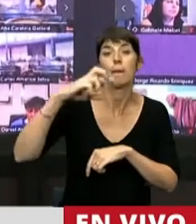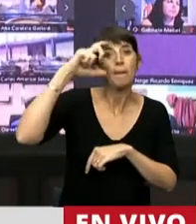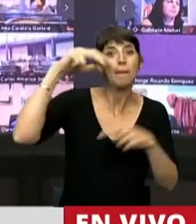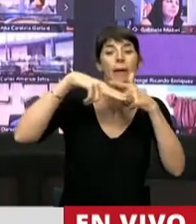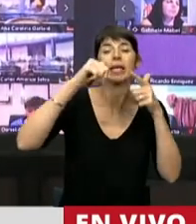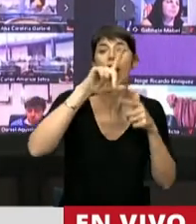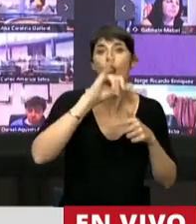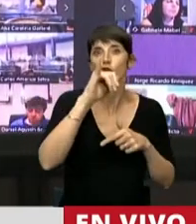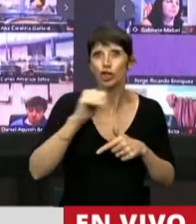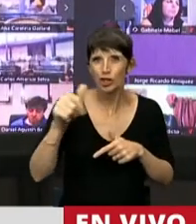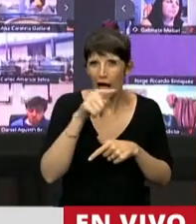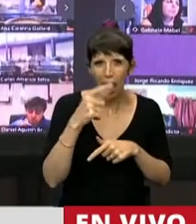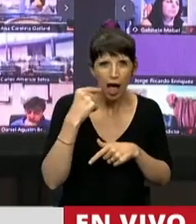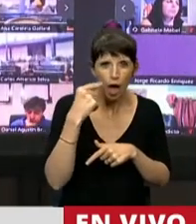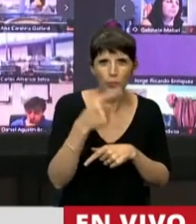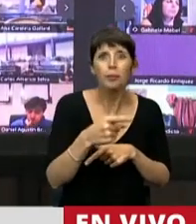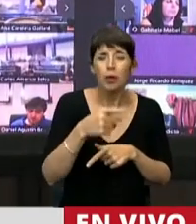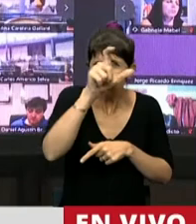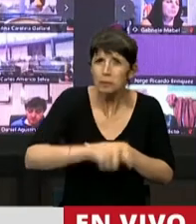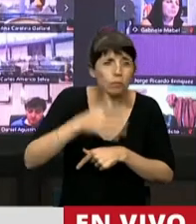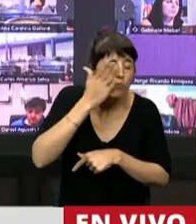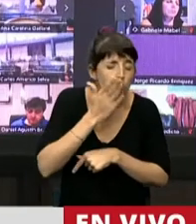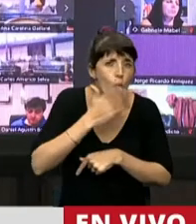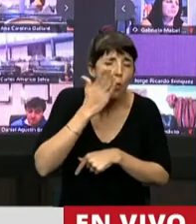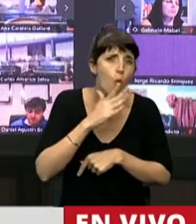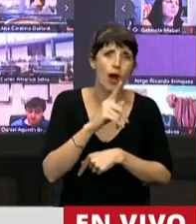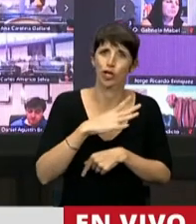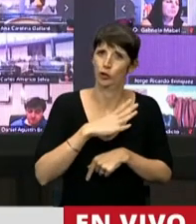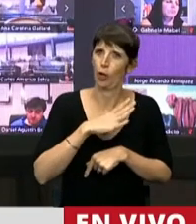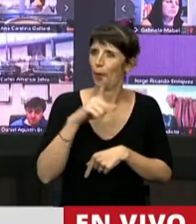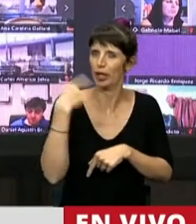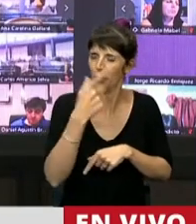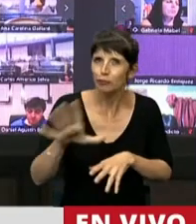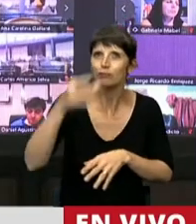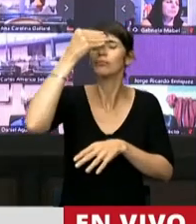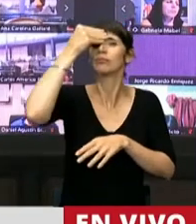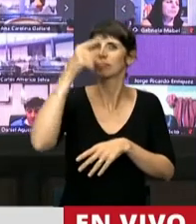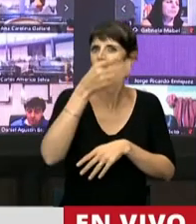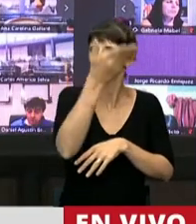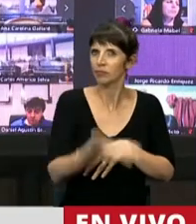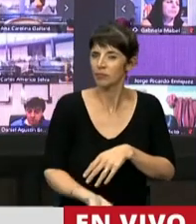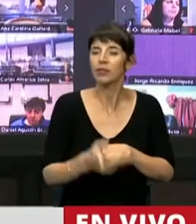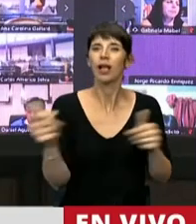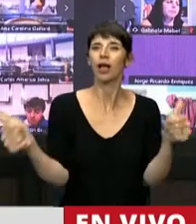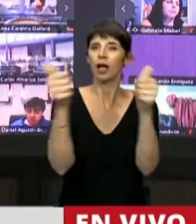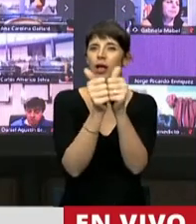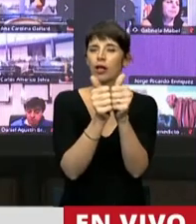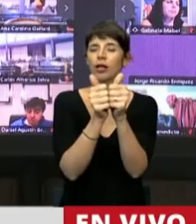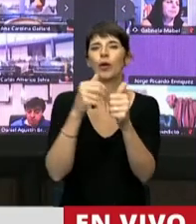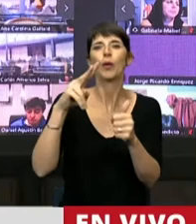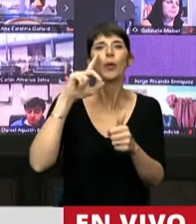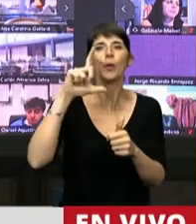sigue siendo porque está grabado en la memoria y estuvo en compañía de una mujer, a Victoria